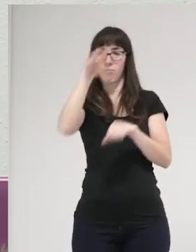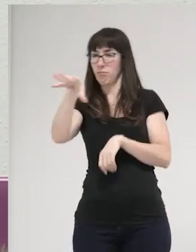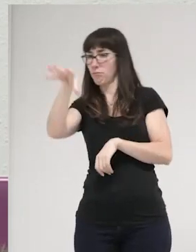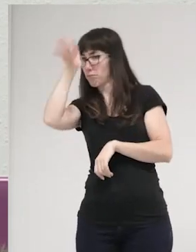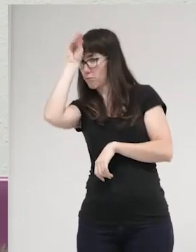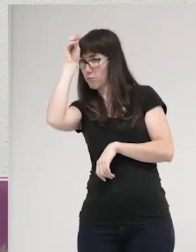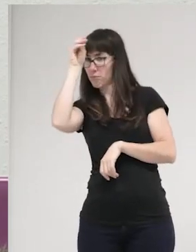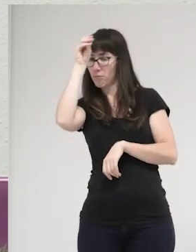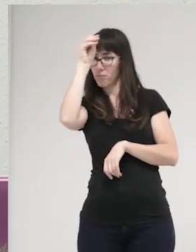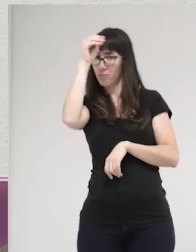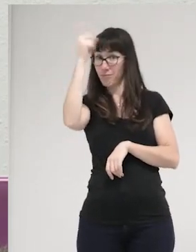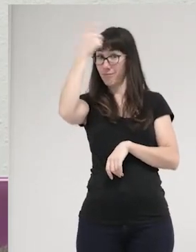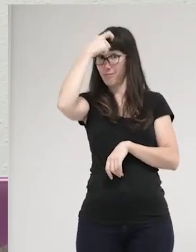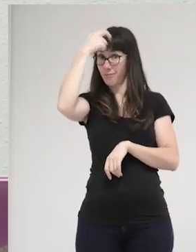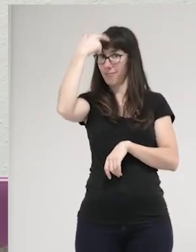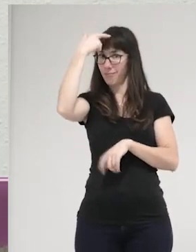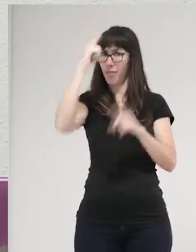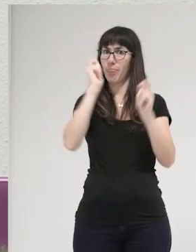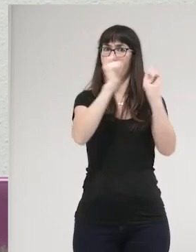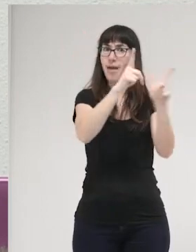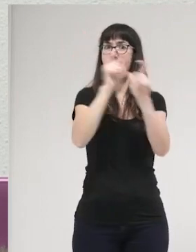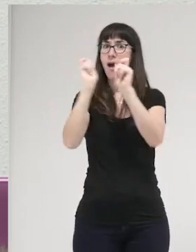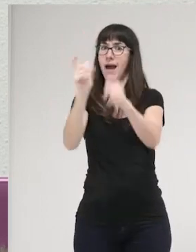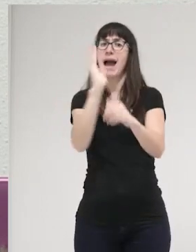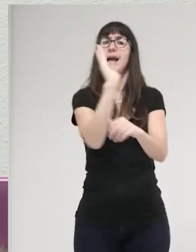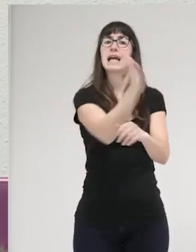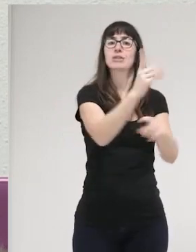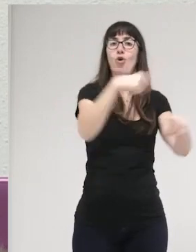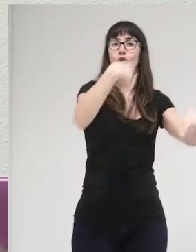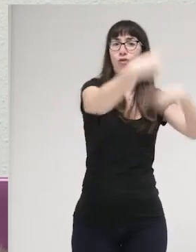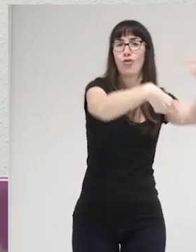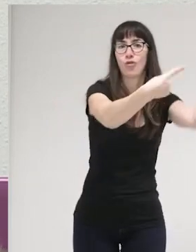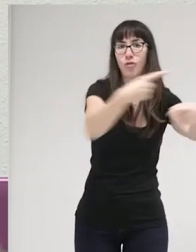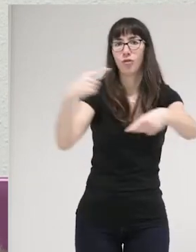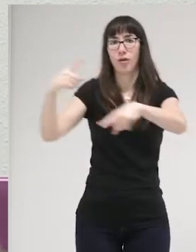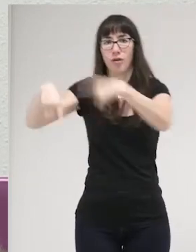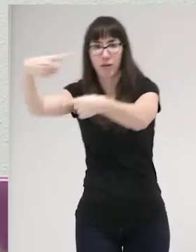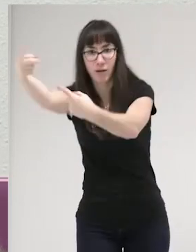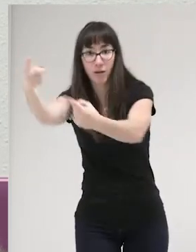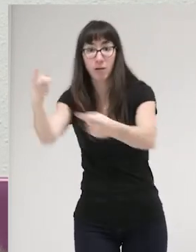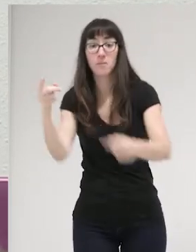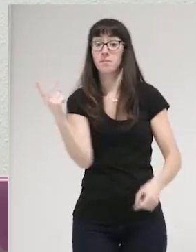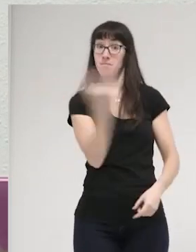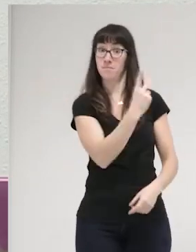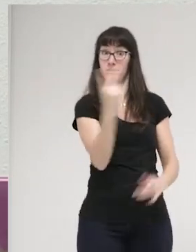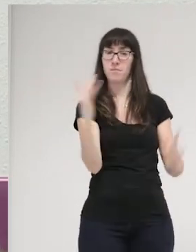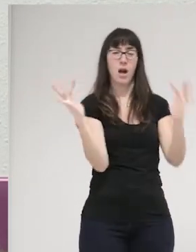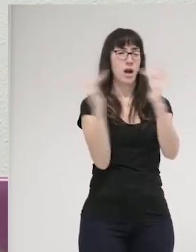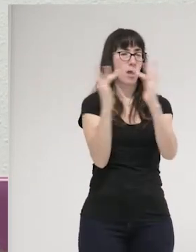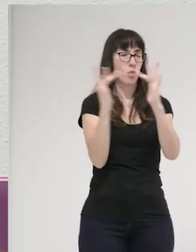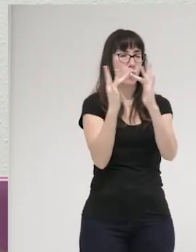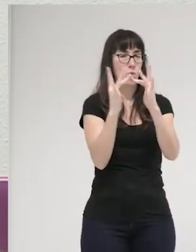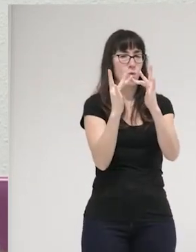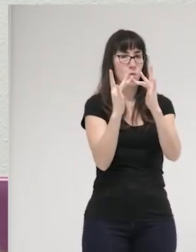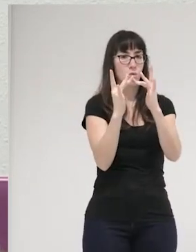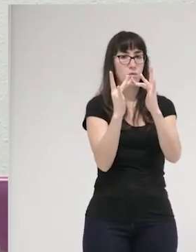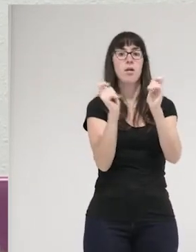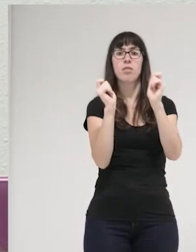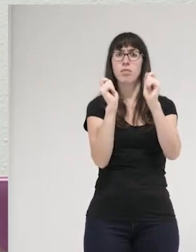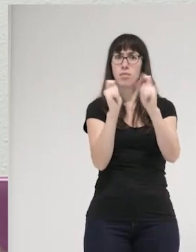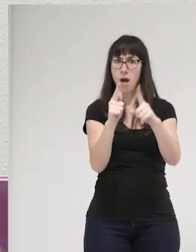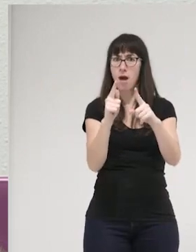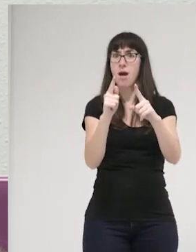reproduzcan los sujetos clásicos de las lógicas de castigo qué relaciones entre ellos también de alguna forma reproducen